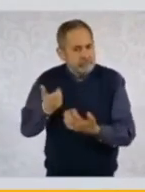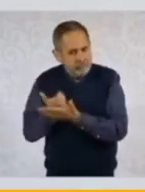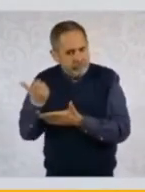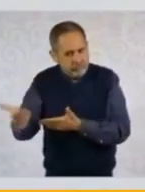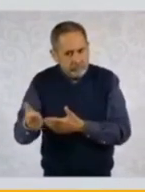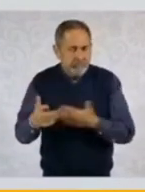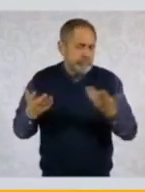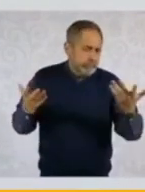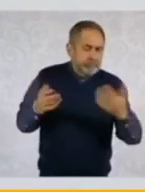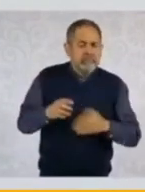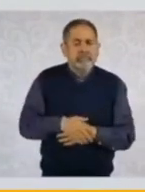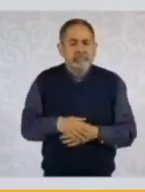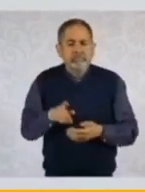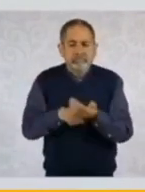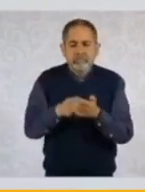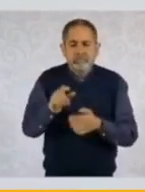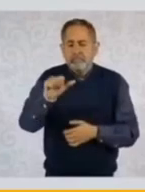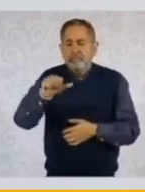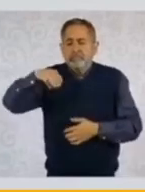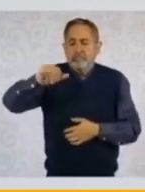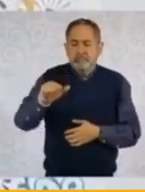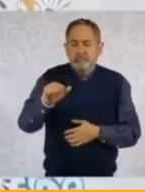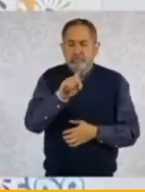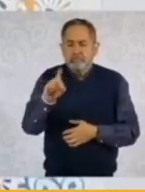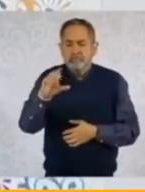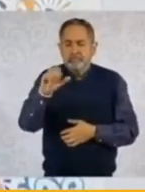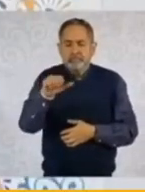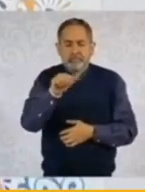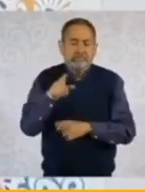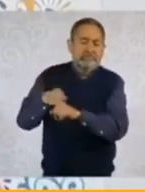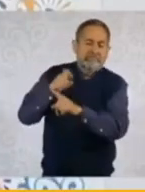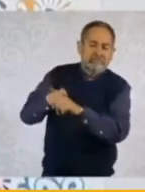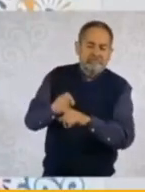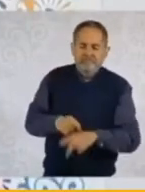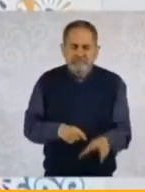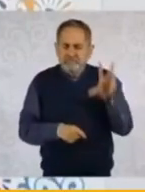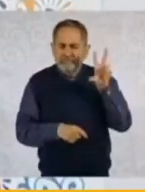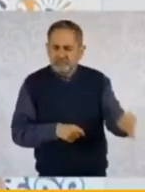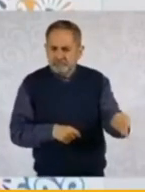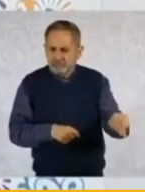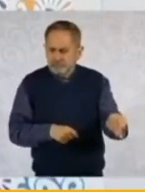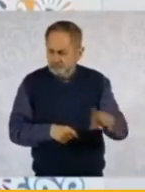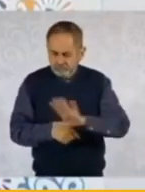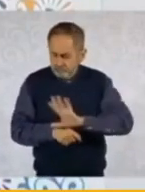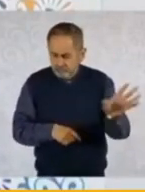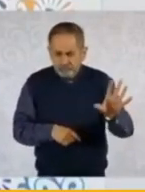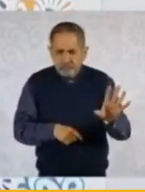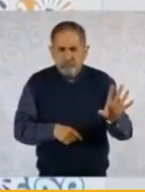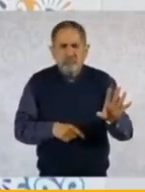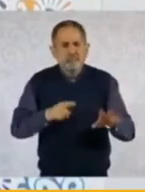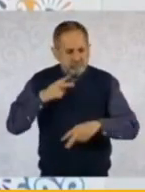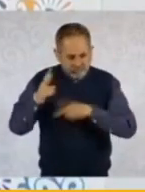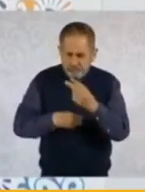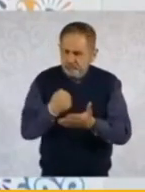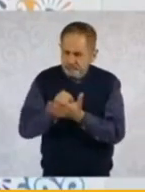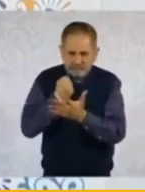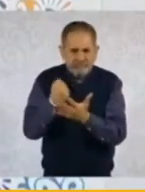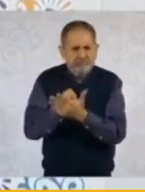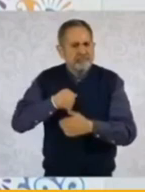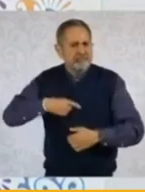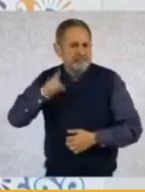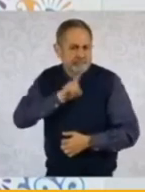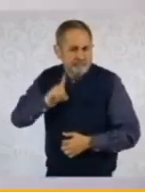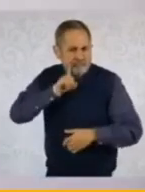todos aquellos que crean que por decir amada de casa es despectivo, no. Nosotros nos vamos a encargar también, como